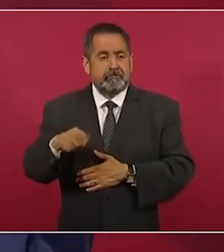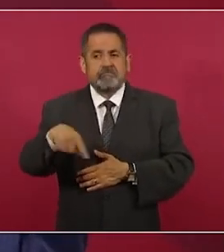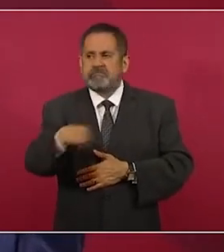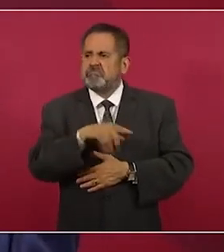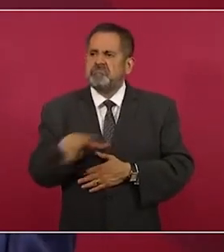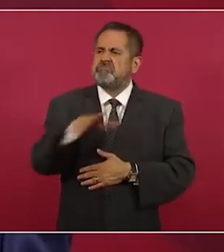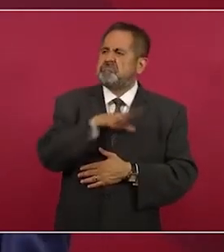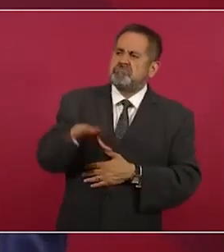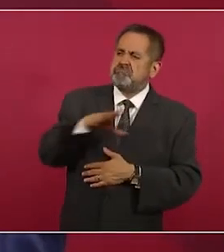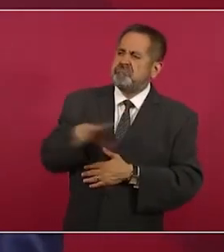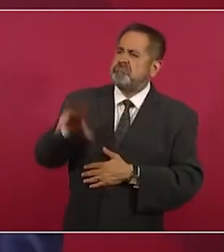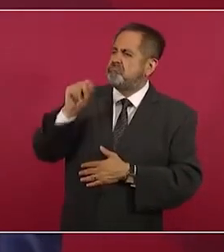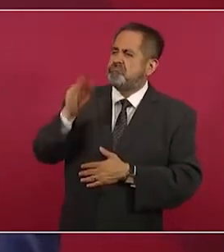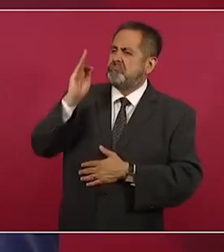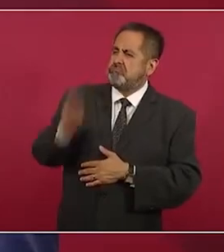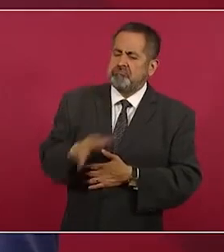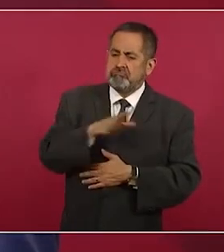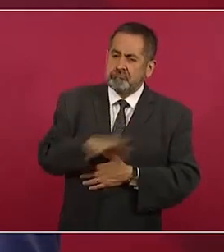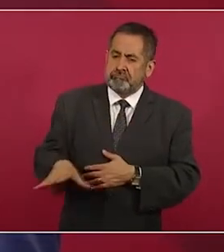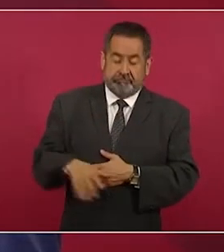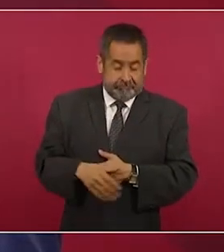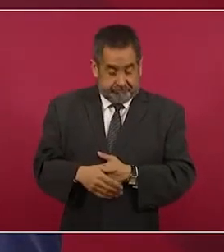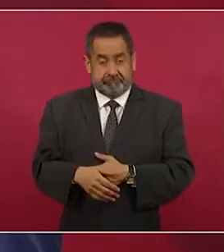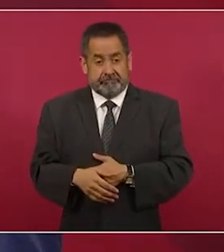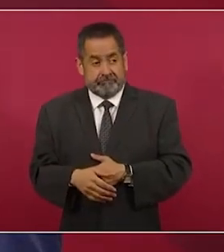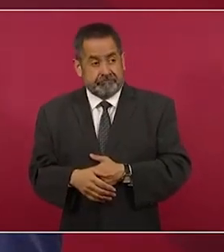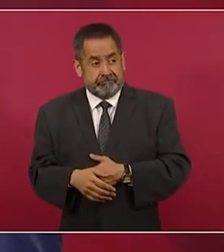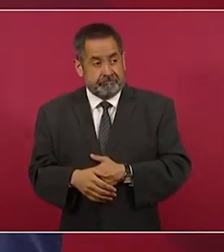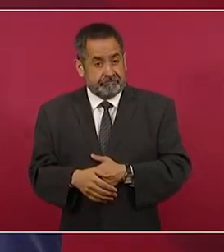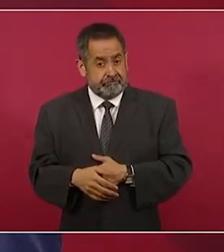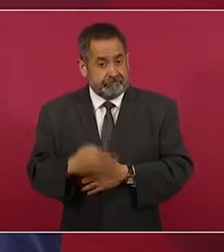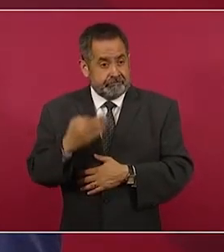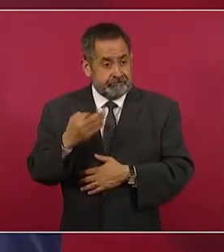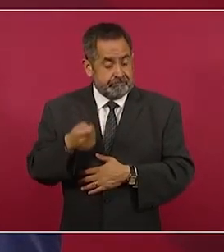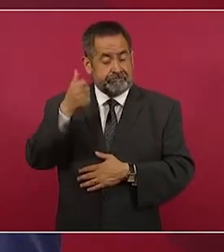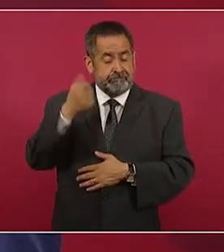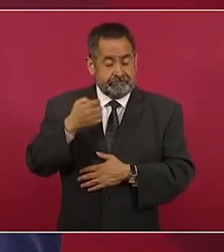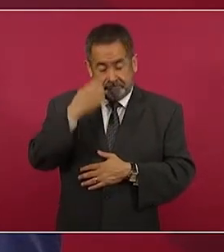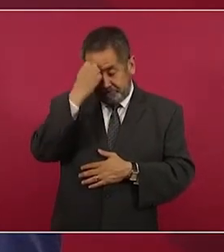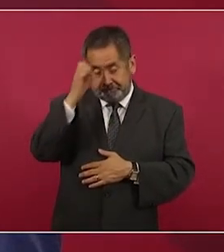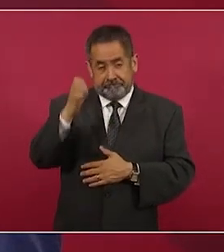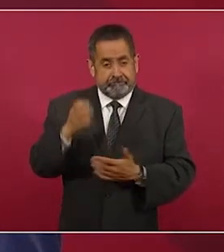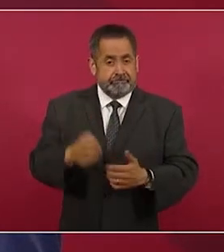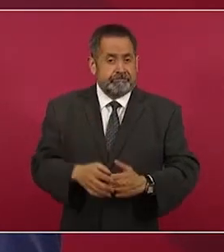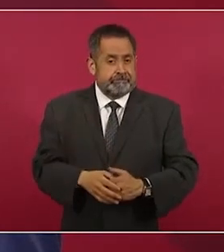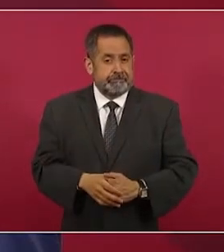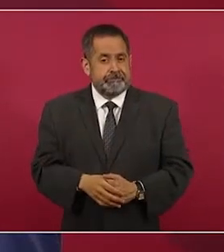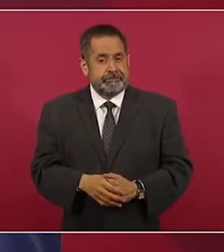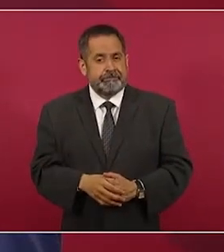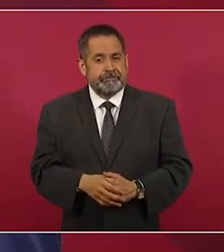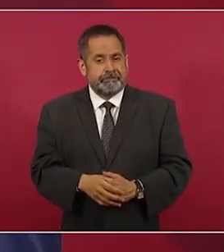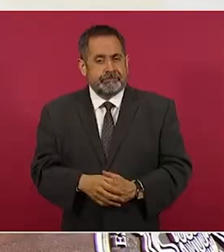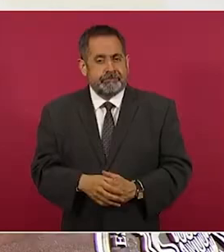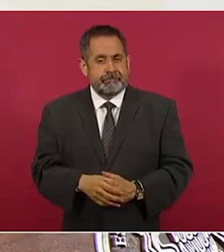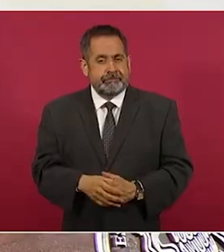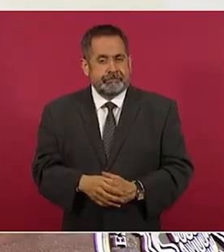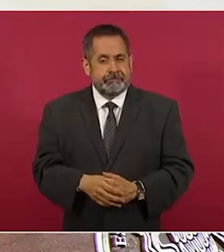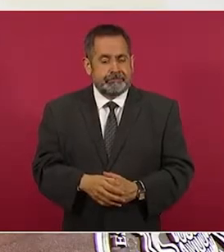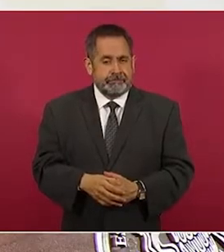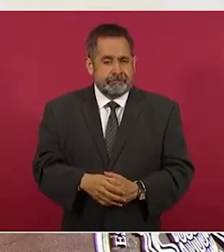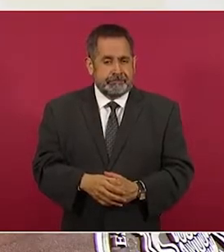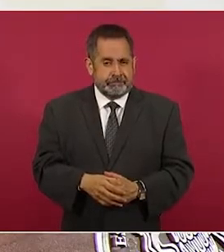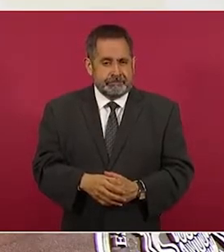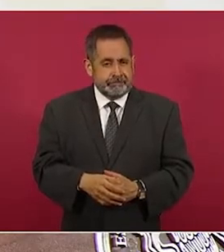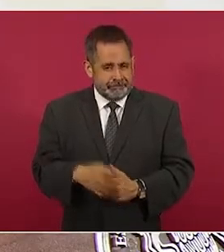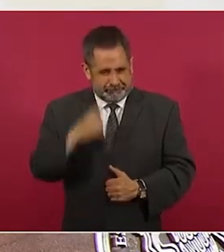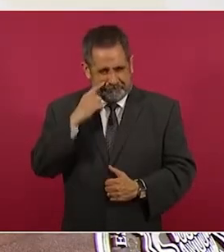de ese